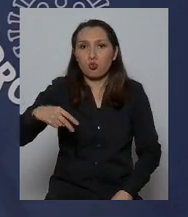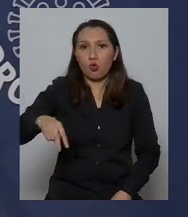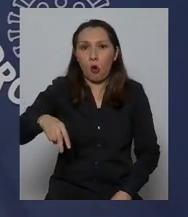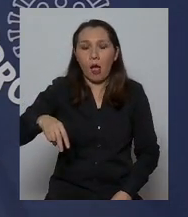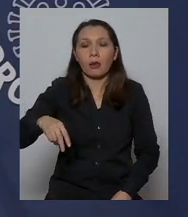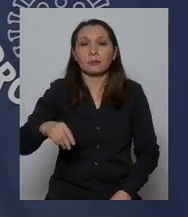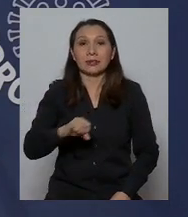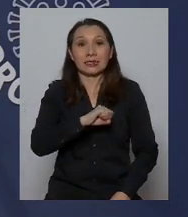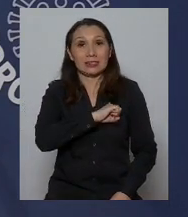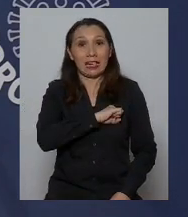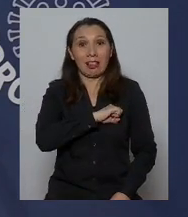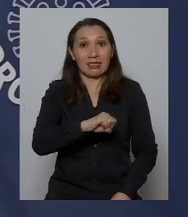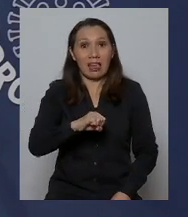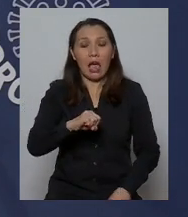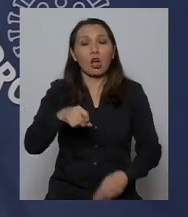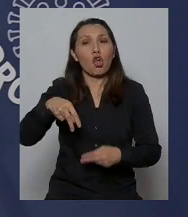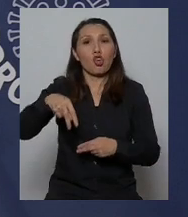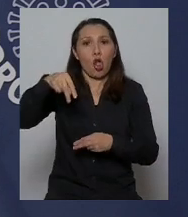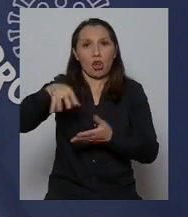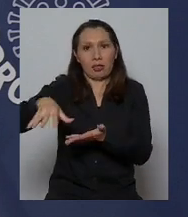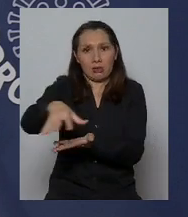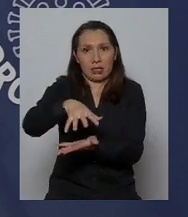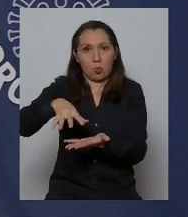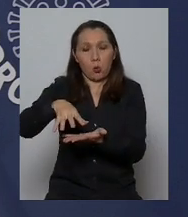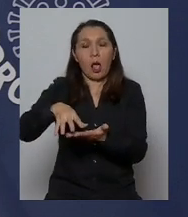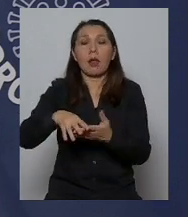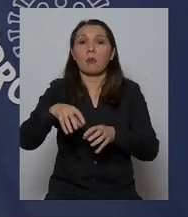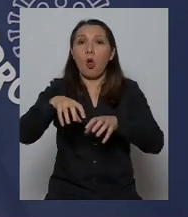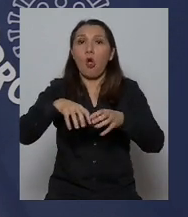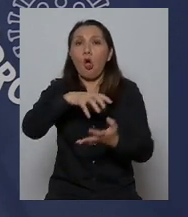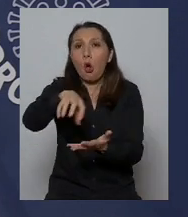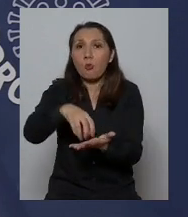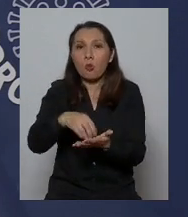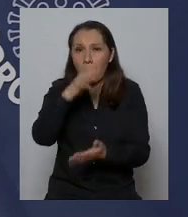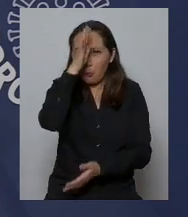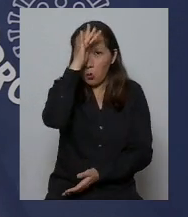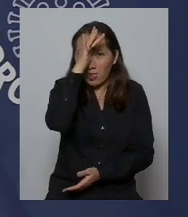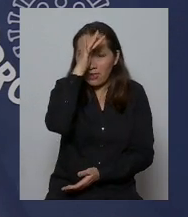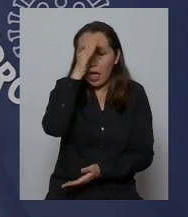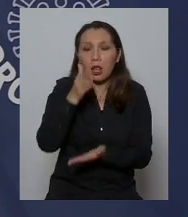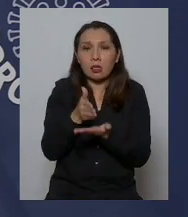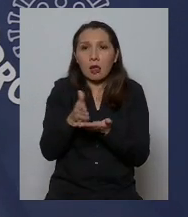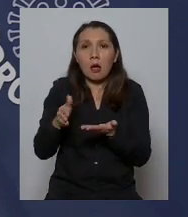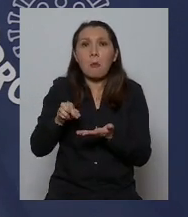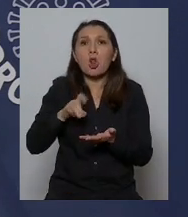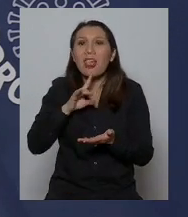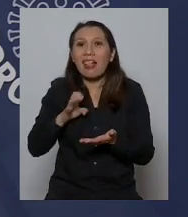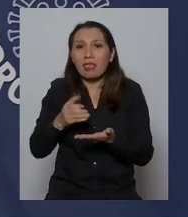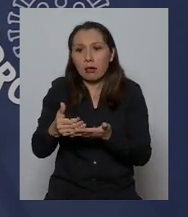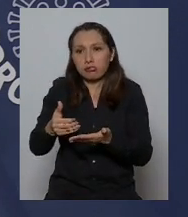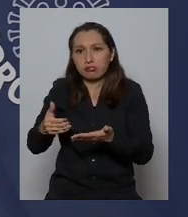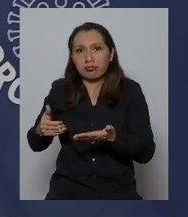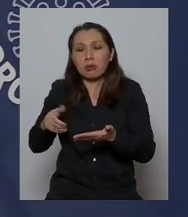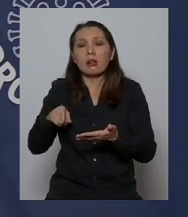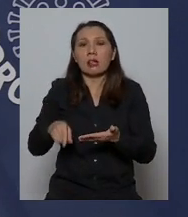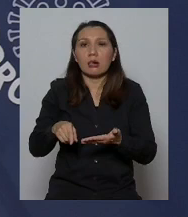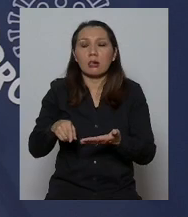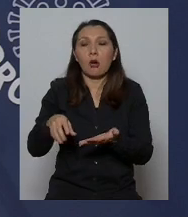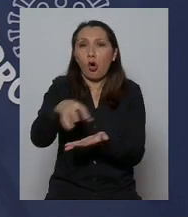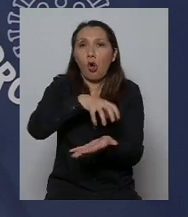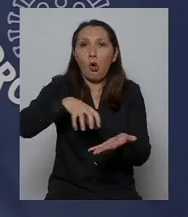Santiago la zona norte la comuna de Puente Alto la zona poniente la